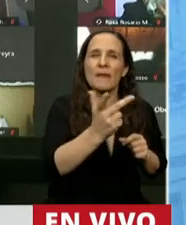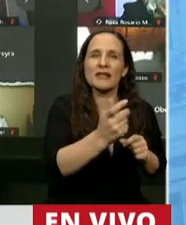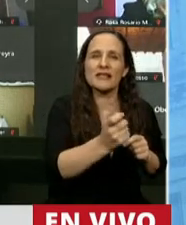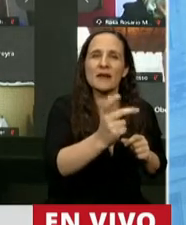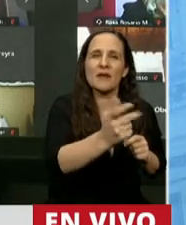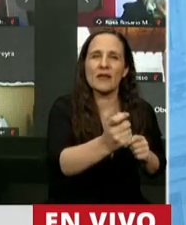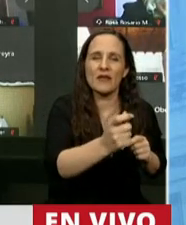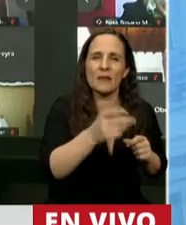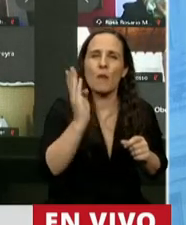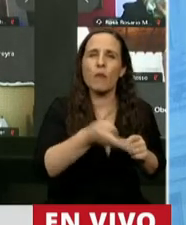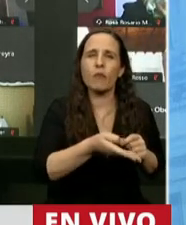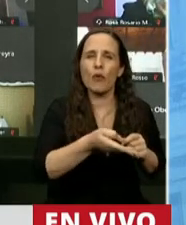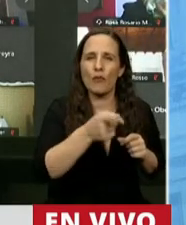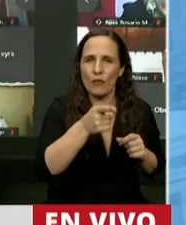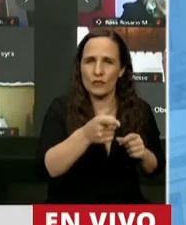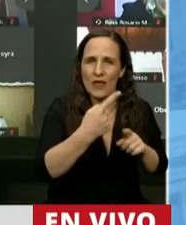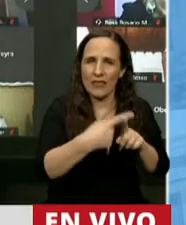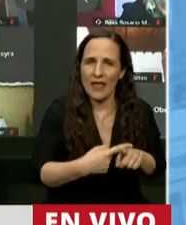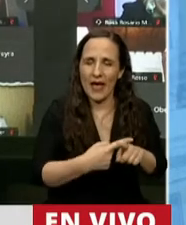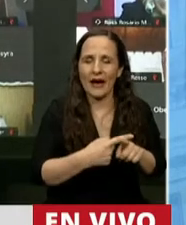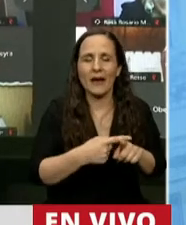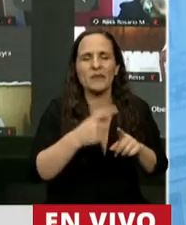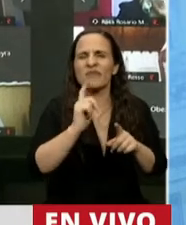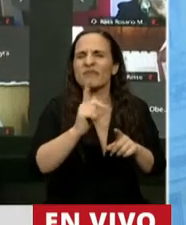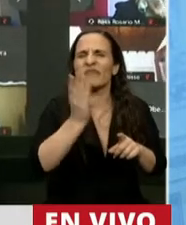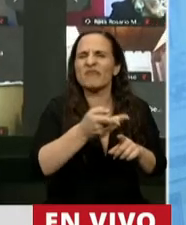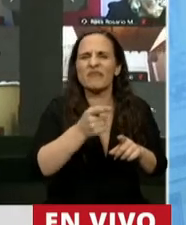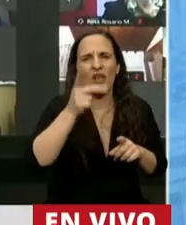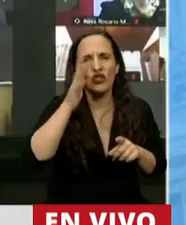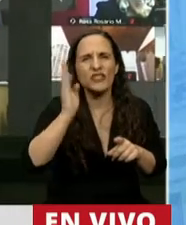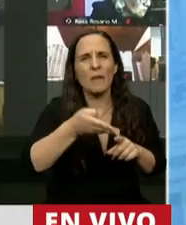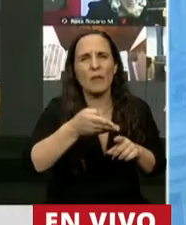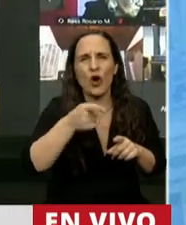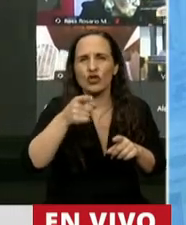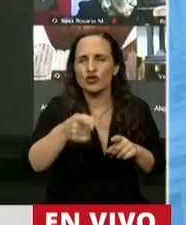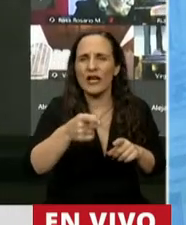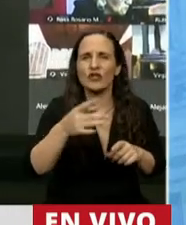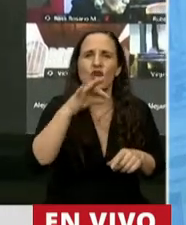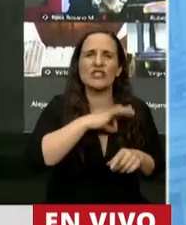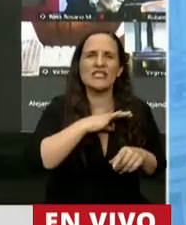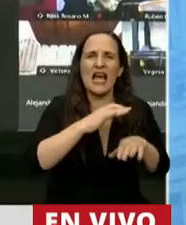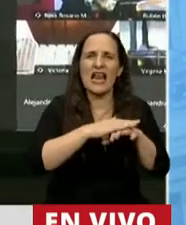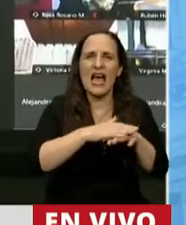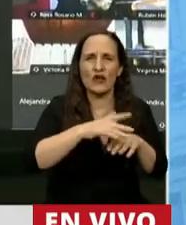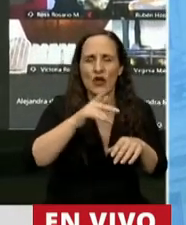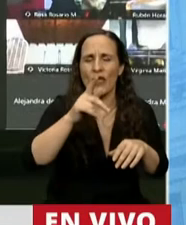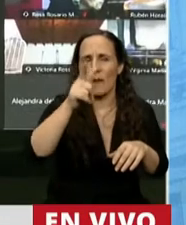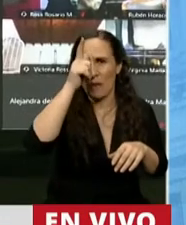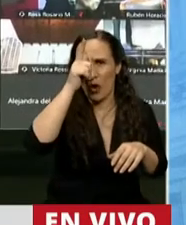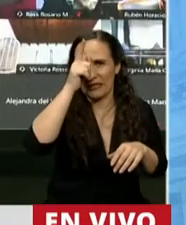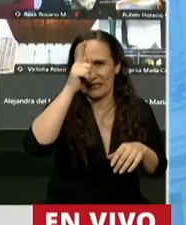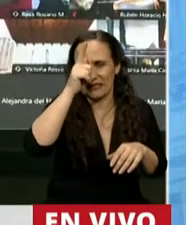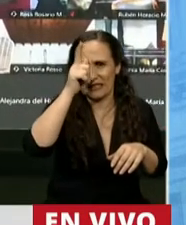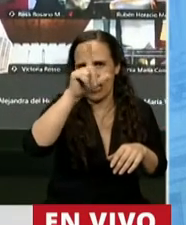índice compuesto en un 80% por el índice nominal del salario promedio de la Policía Federal Argentina